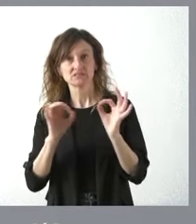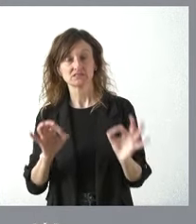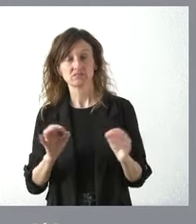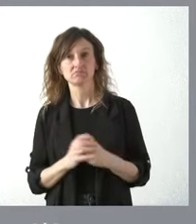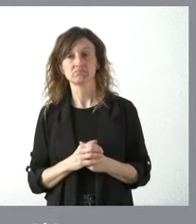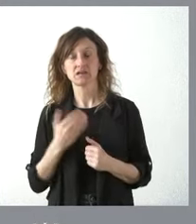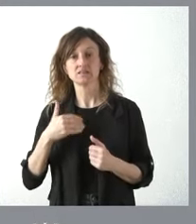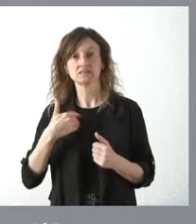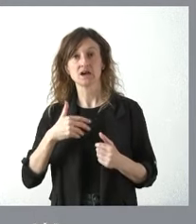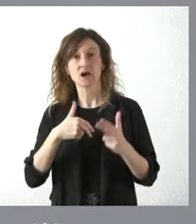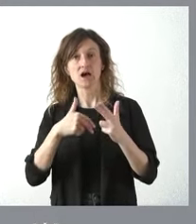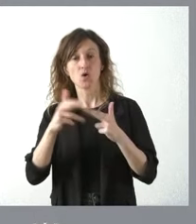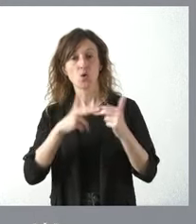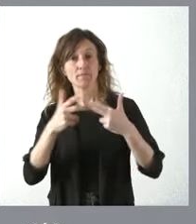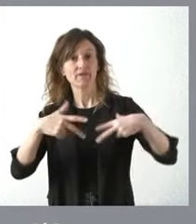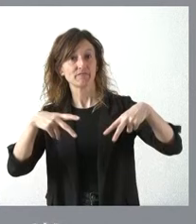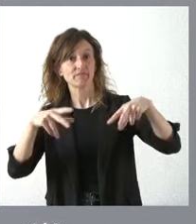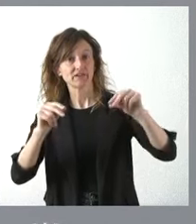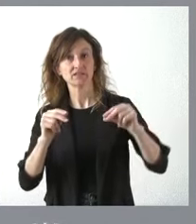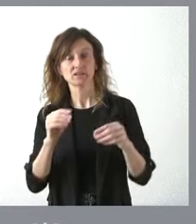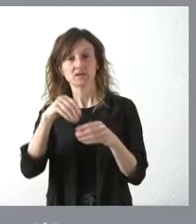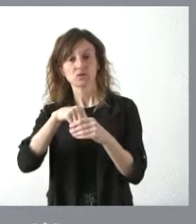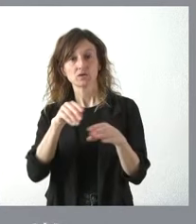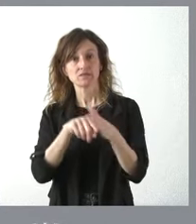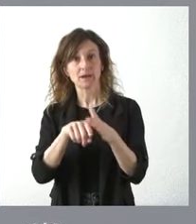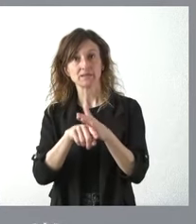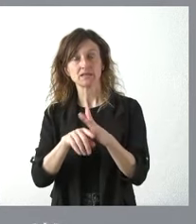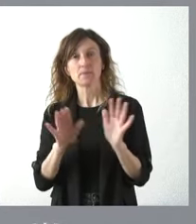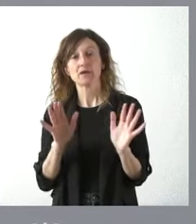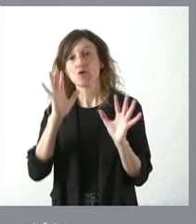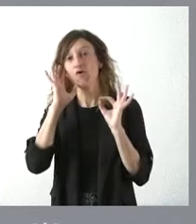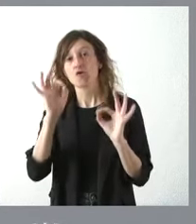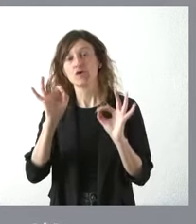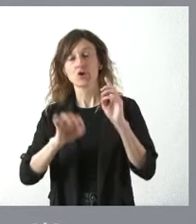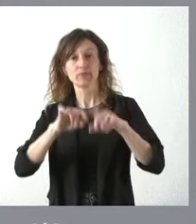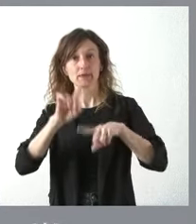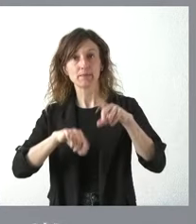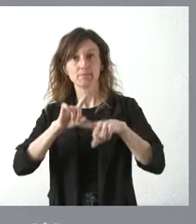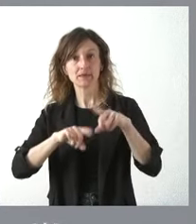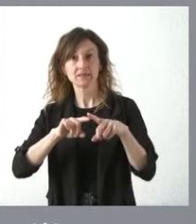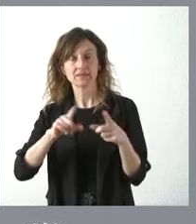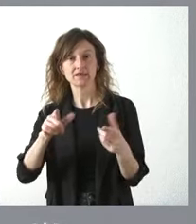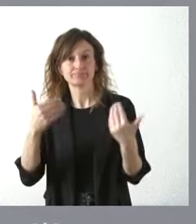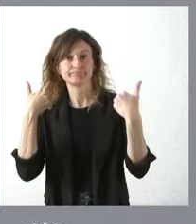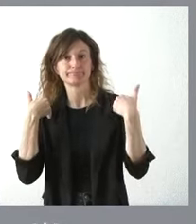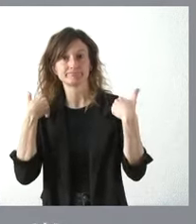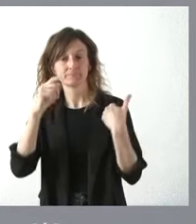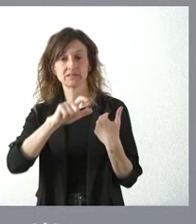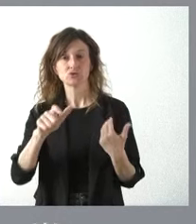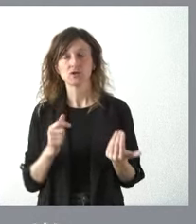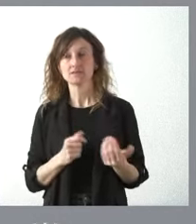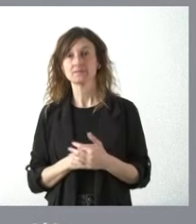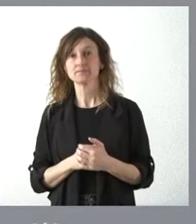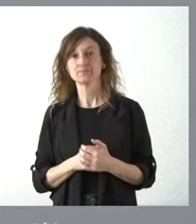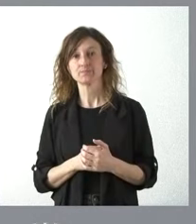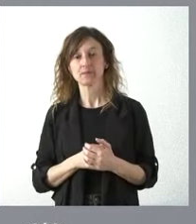concluido esta obra incluyendo todos los trámites pero lógicamente ya tienen que ser los redactores correspondientes los que nos establezcan